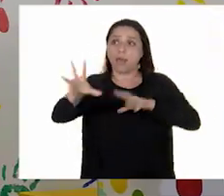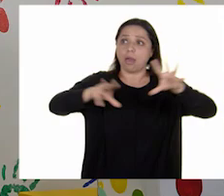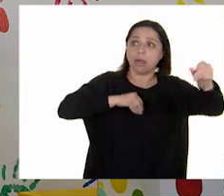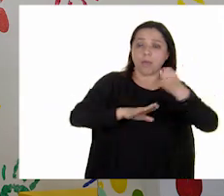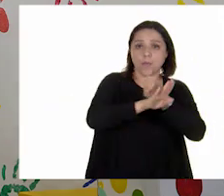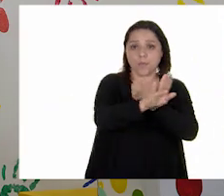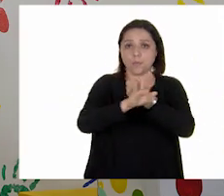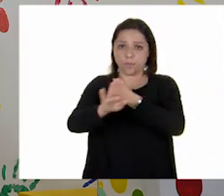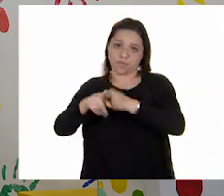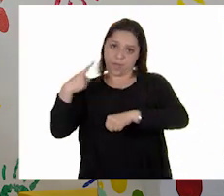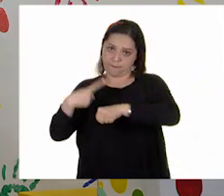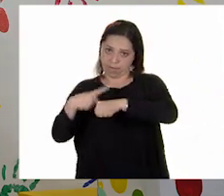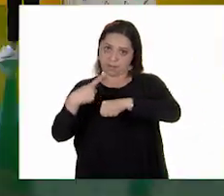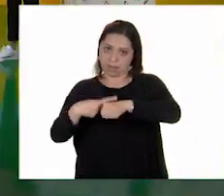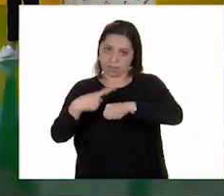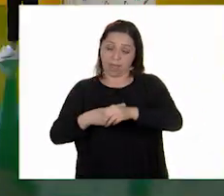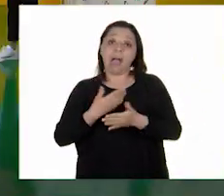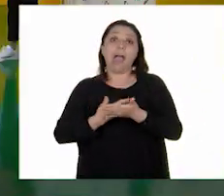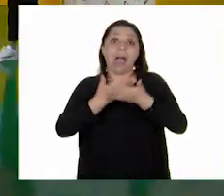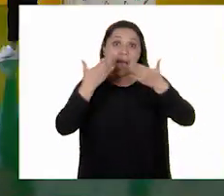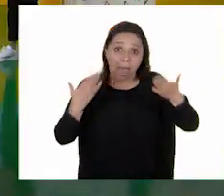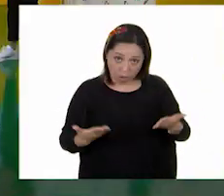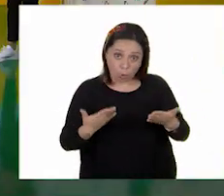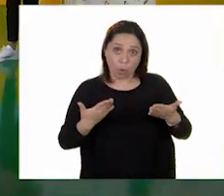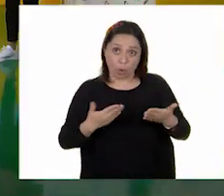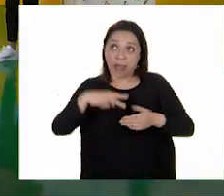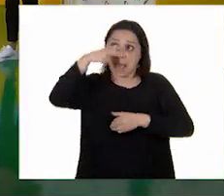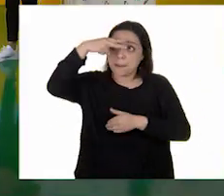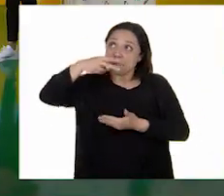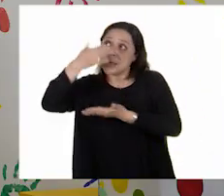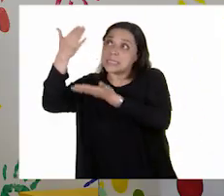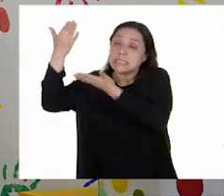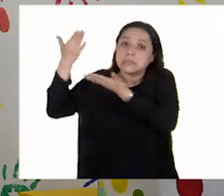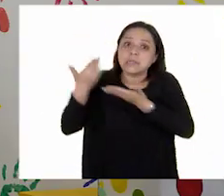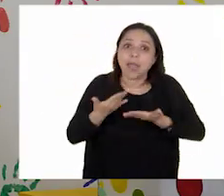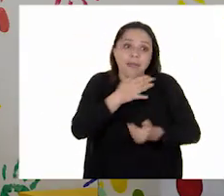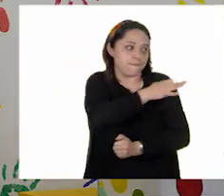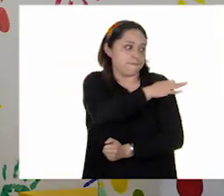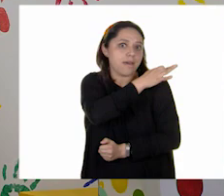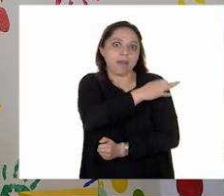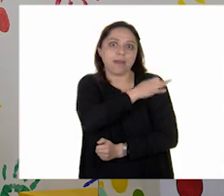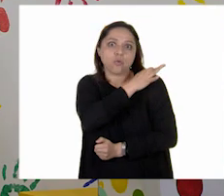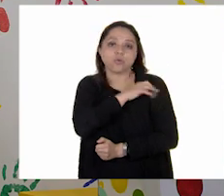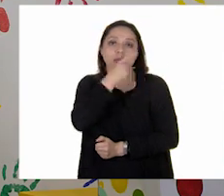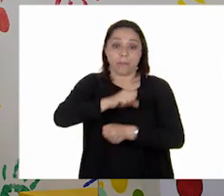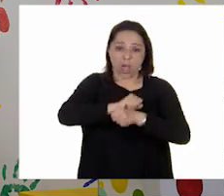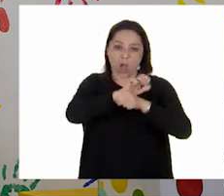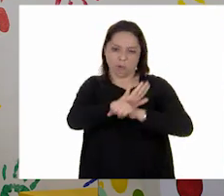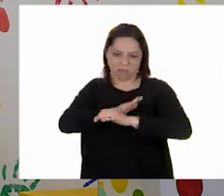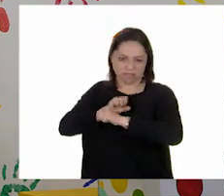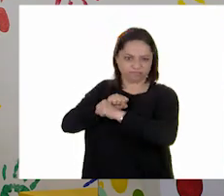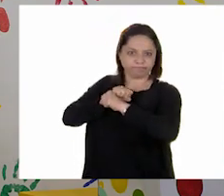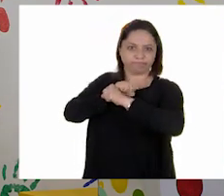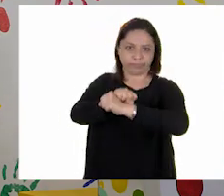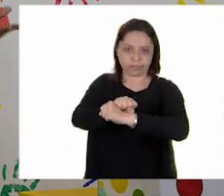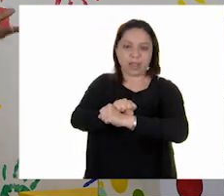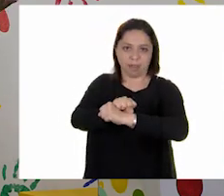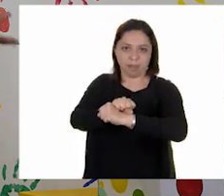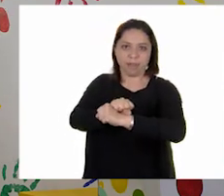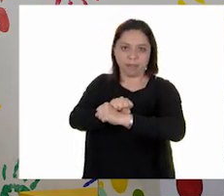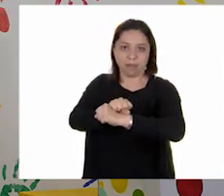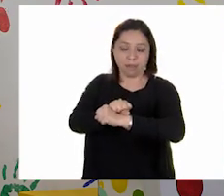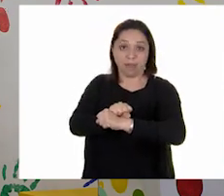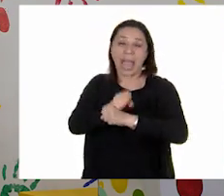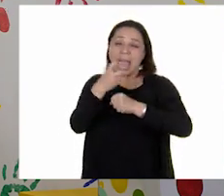está llegando a México la vacuna contra el COVID-19. Debemos poner mucha atención a todas las